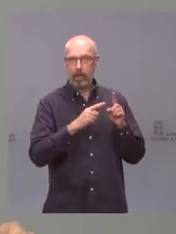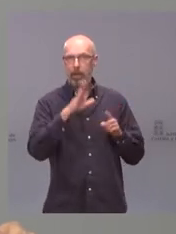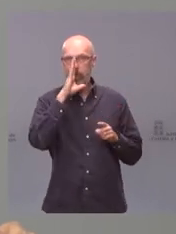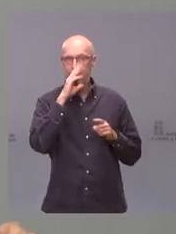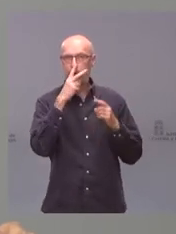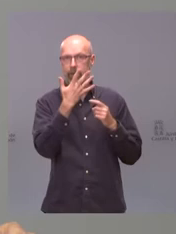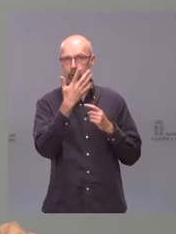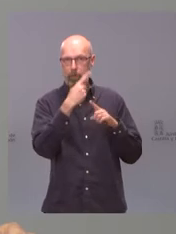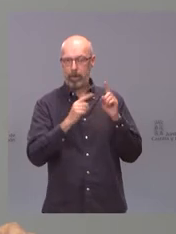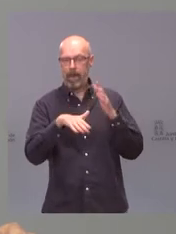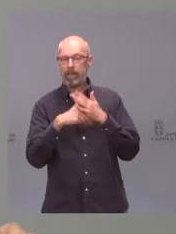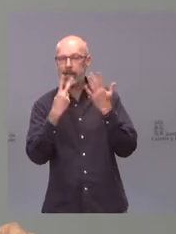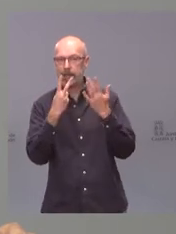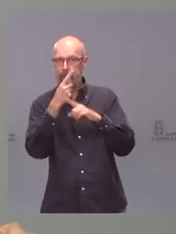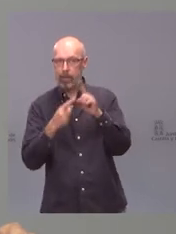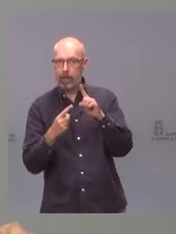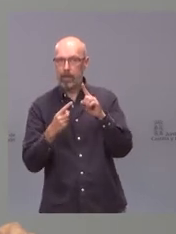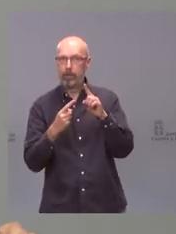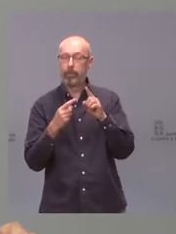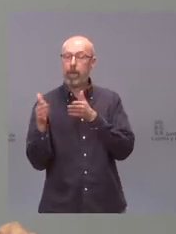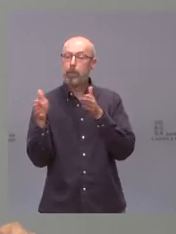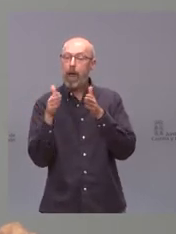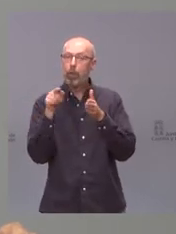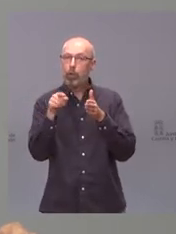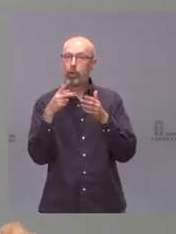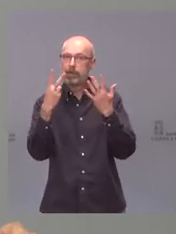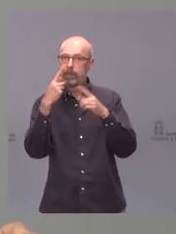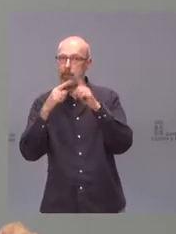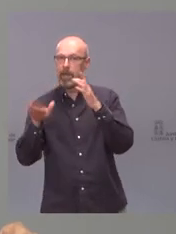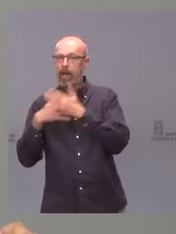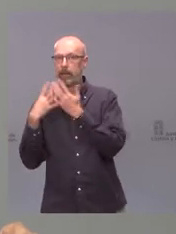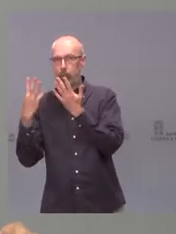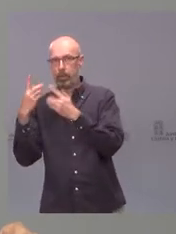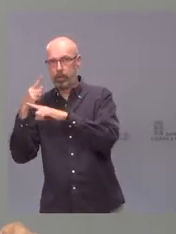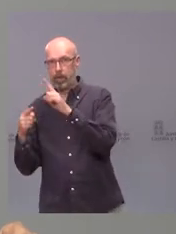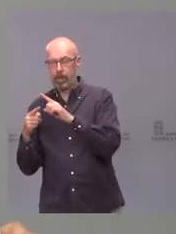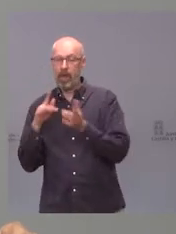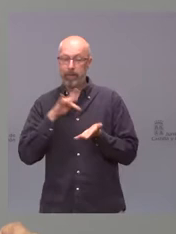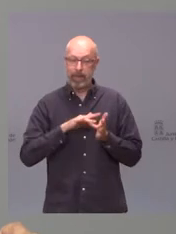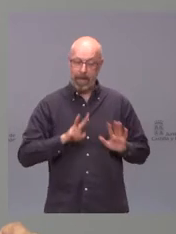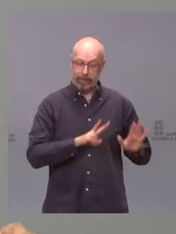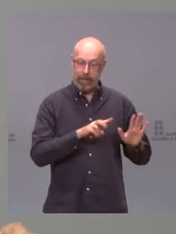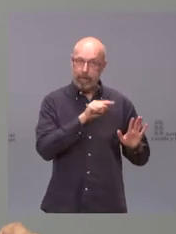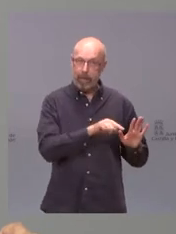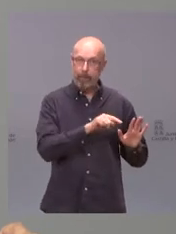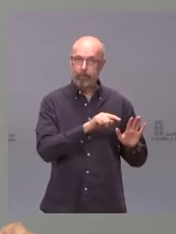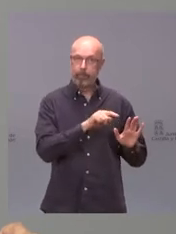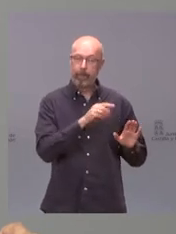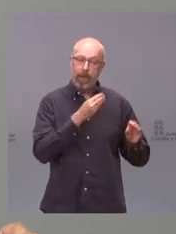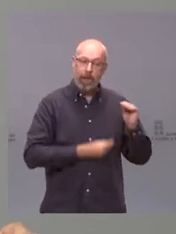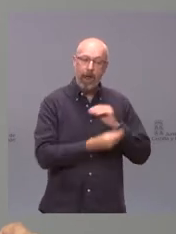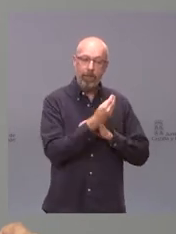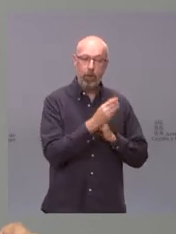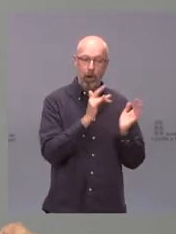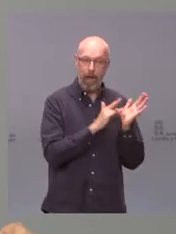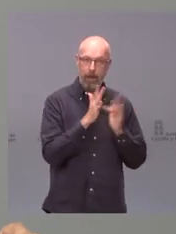media a 7 y media y los que hayan nacido en el mes de marzo de 7 y media a 9 y media. El 7 de abril, los que hayan nacido en